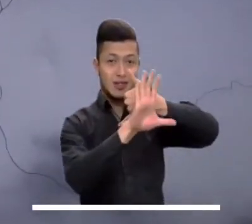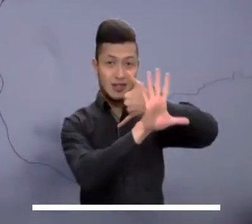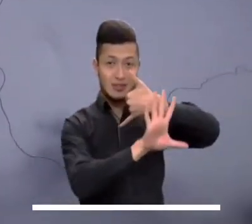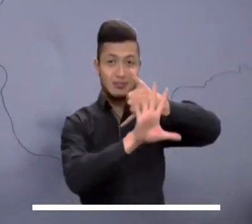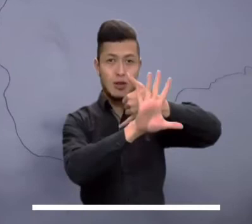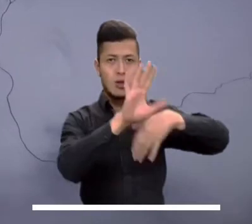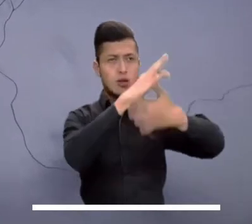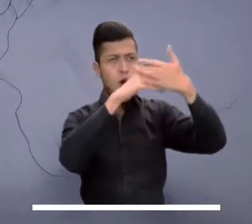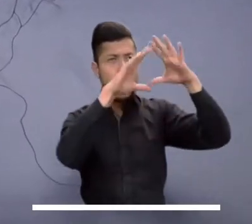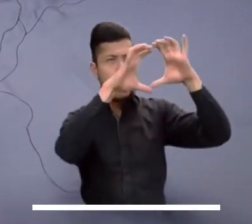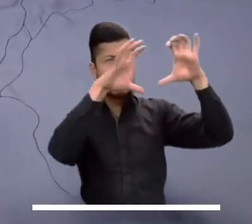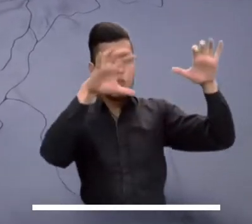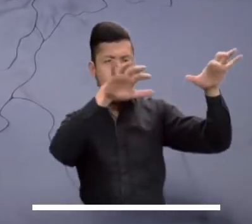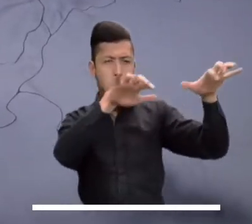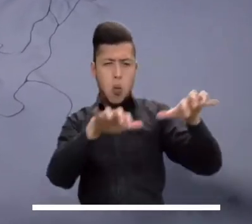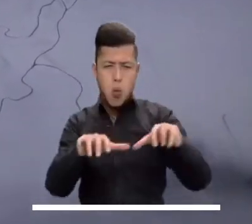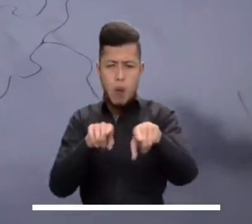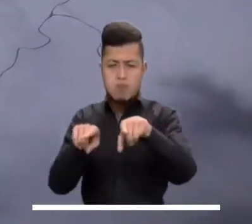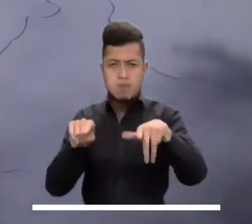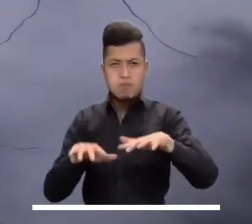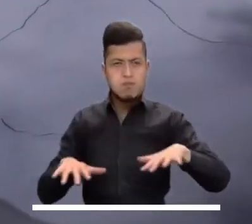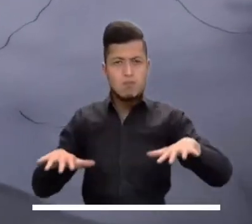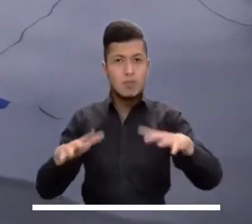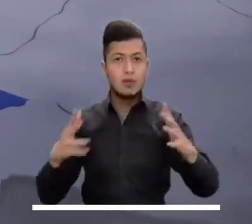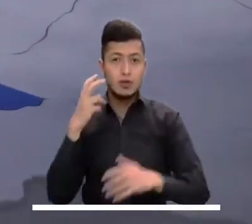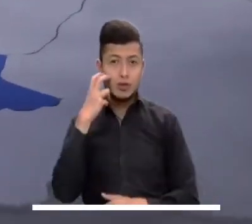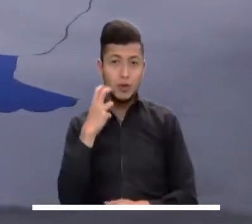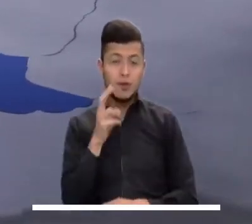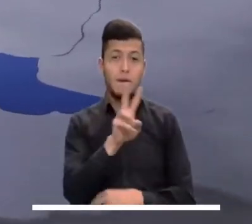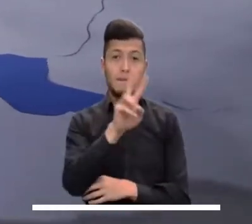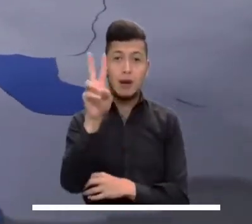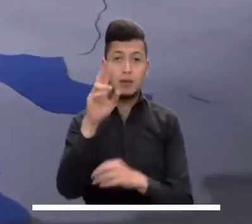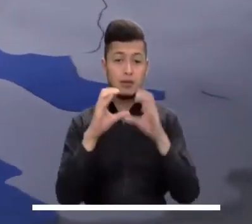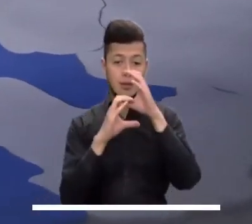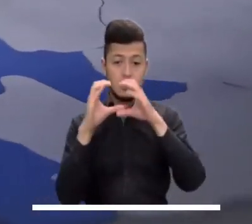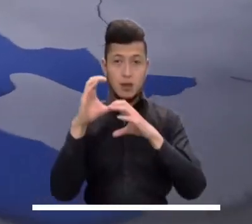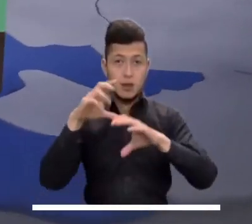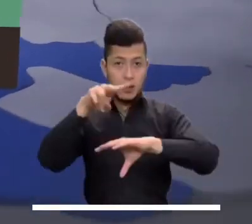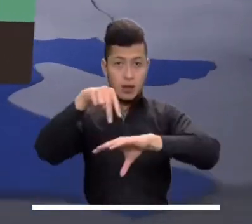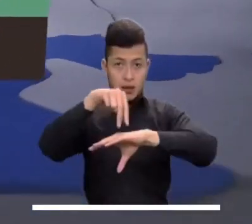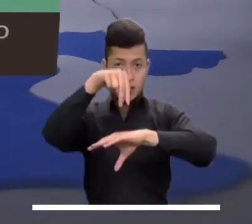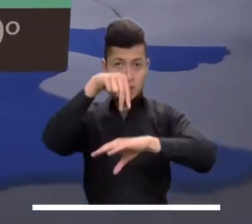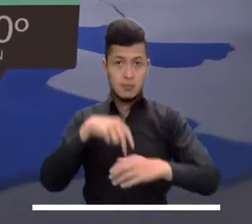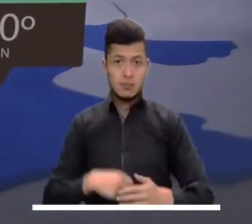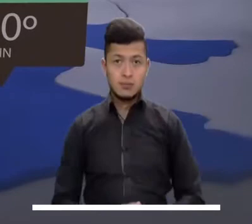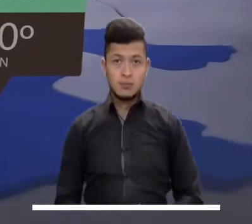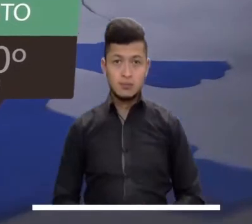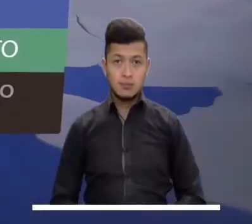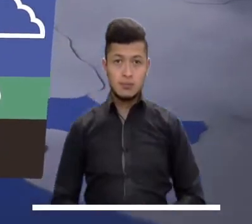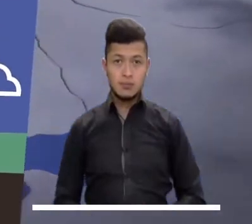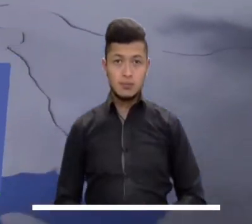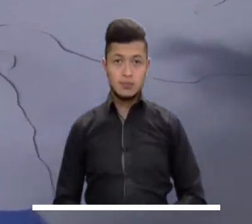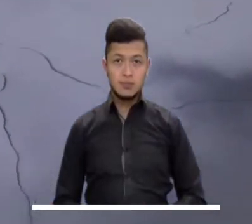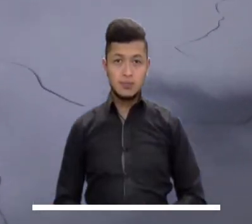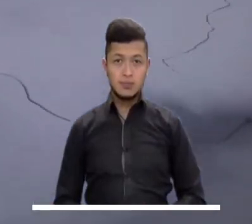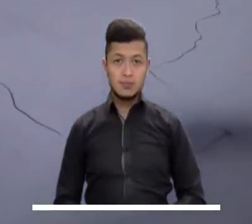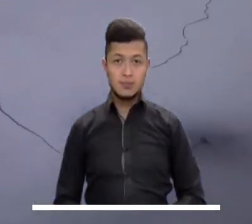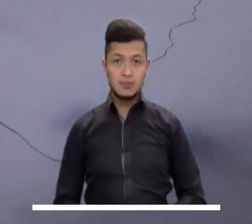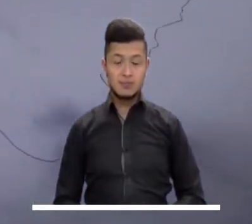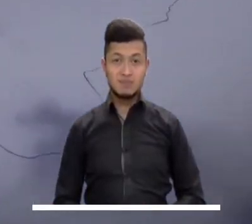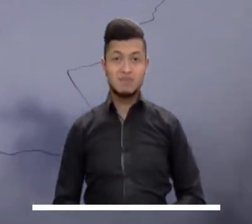En el occidente continúan los cielos mayormente nublados, con lluvias en amplios sectores de Chocó, Valle, Cauca y Nariño.